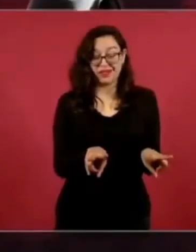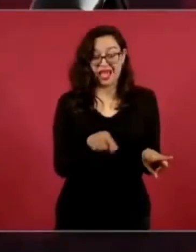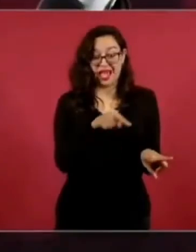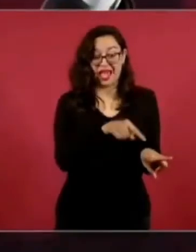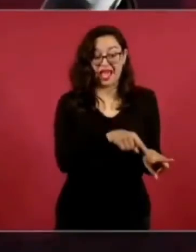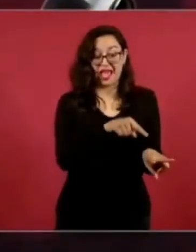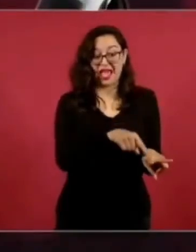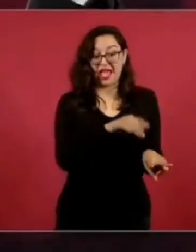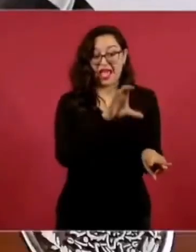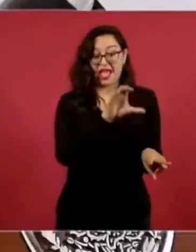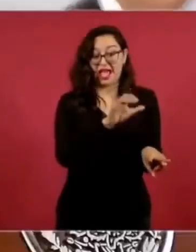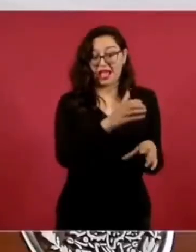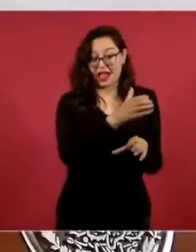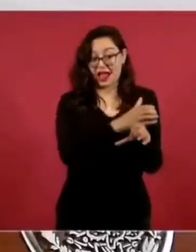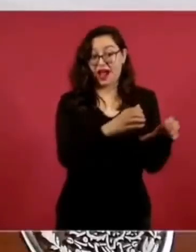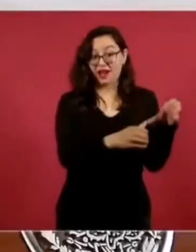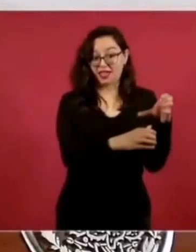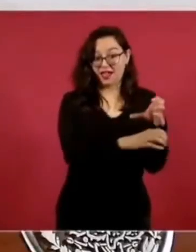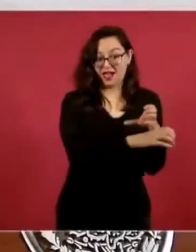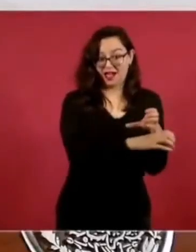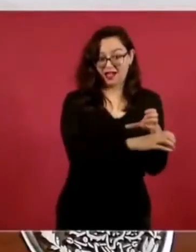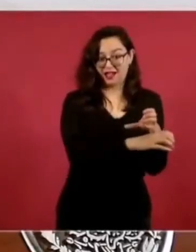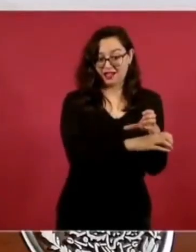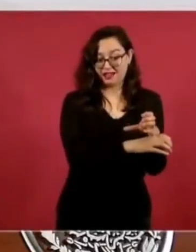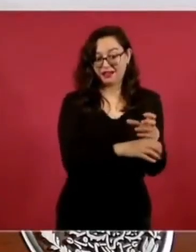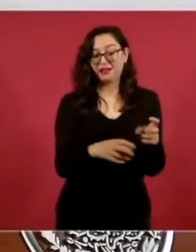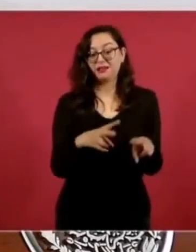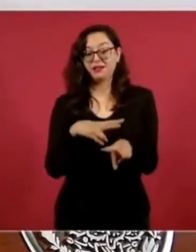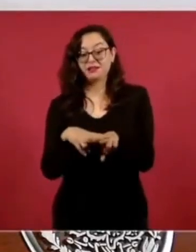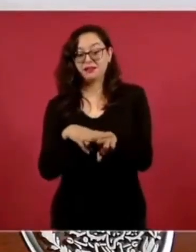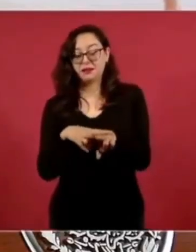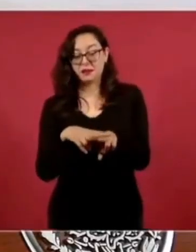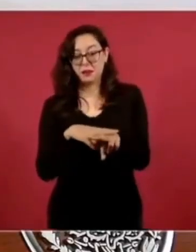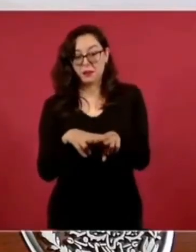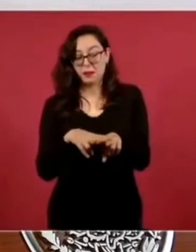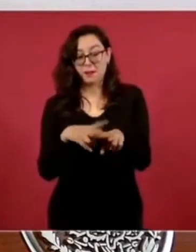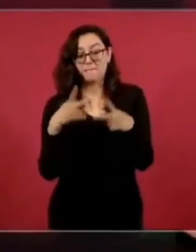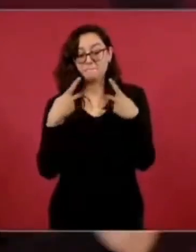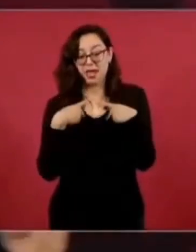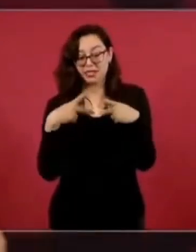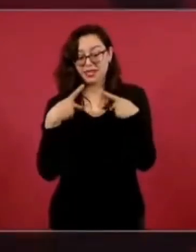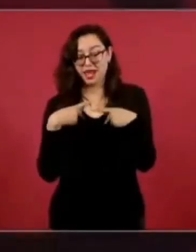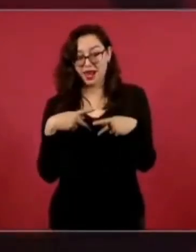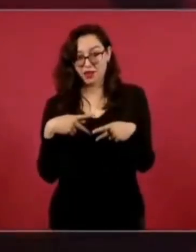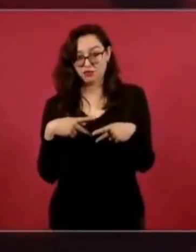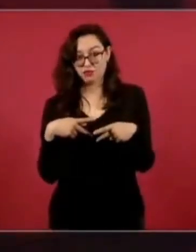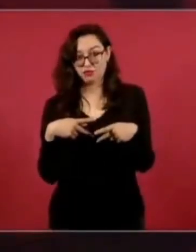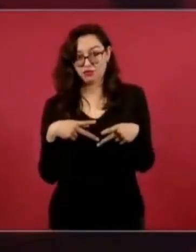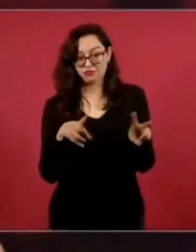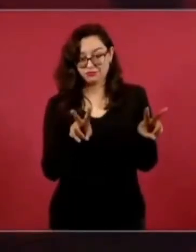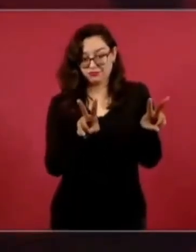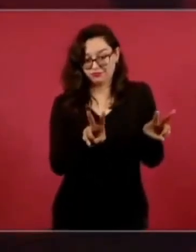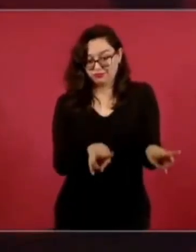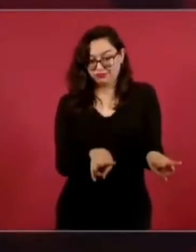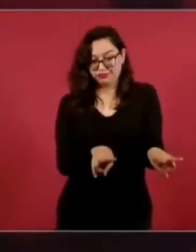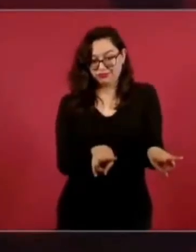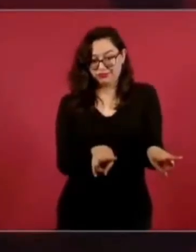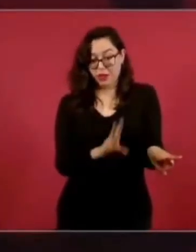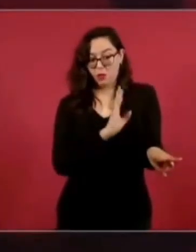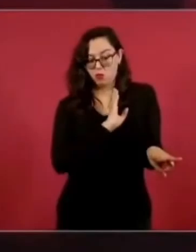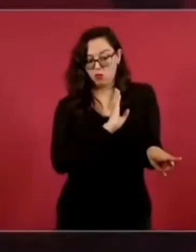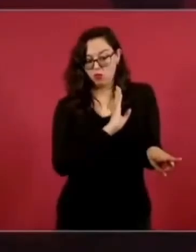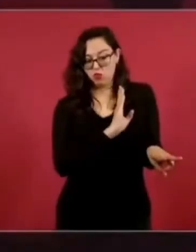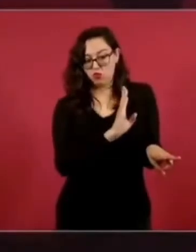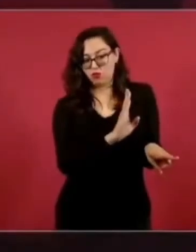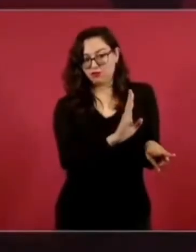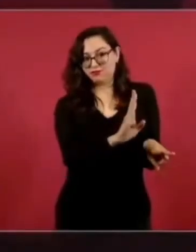pero para tener espacio, 15, y los